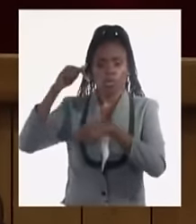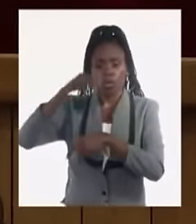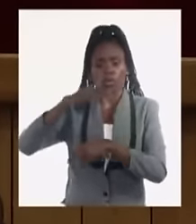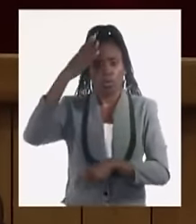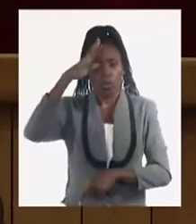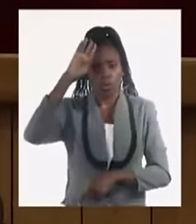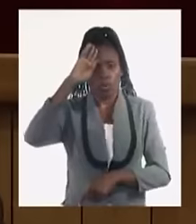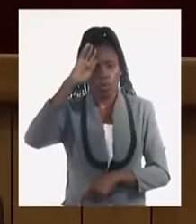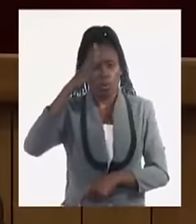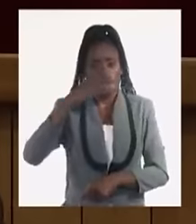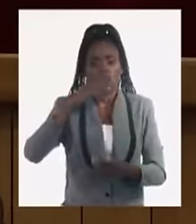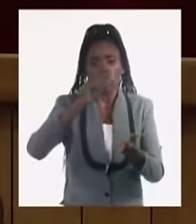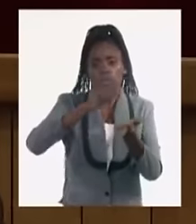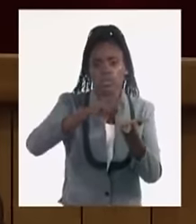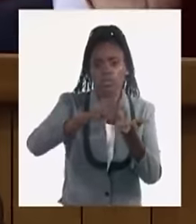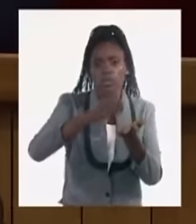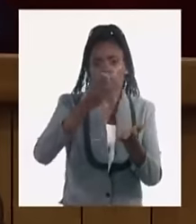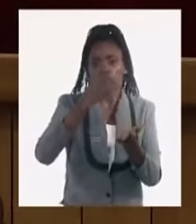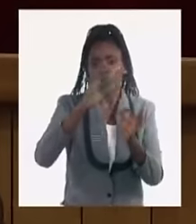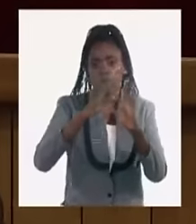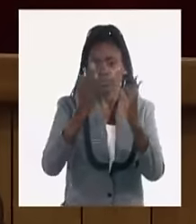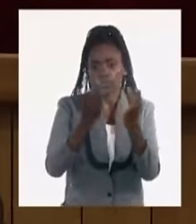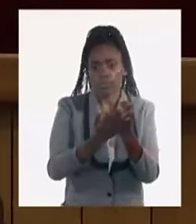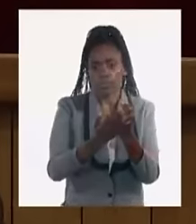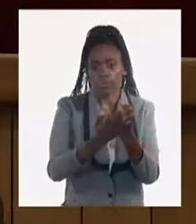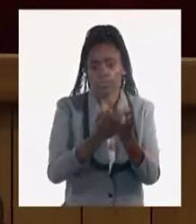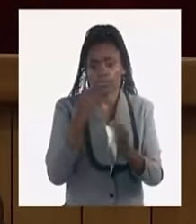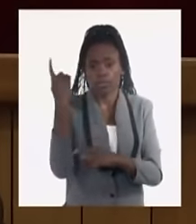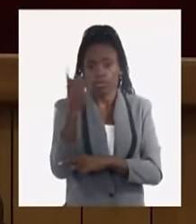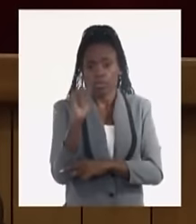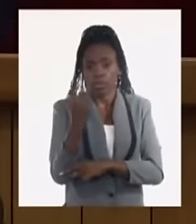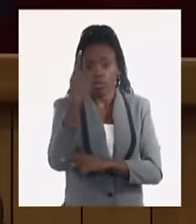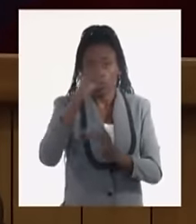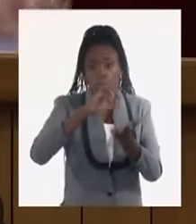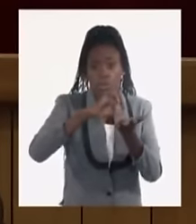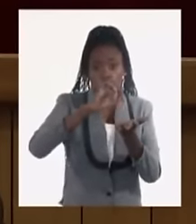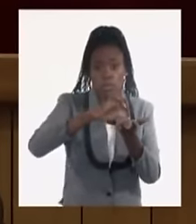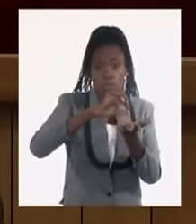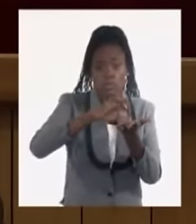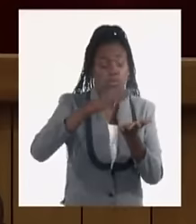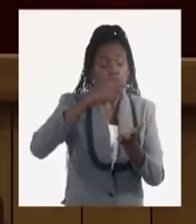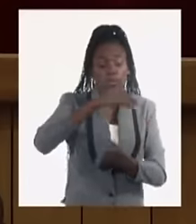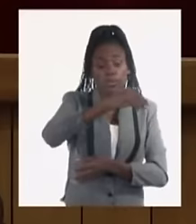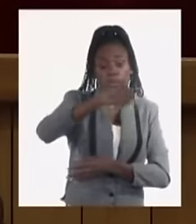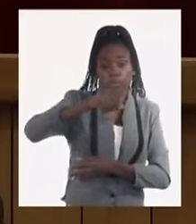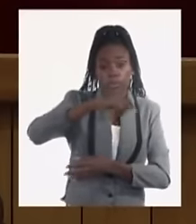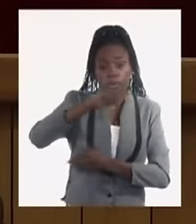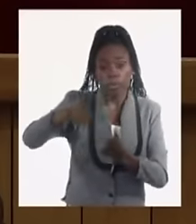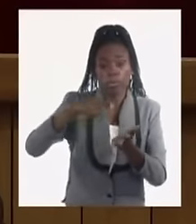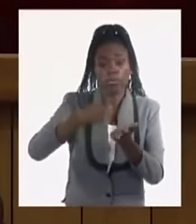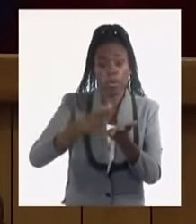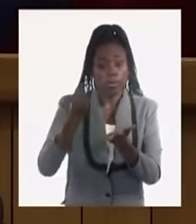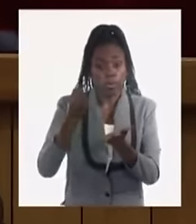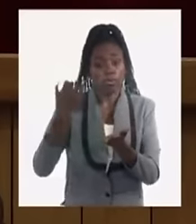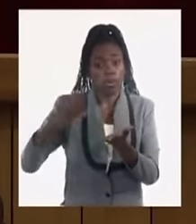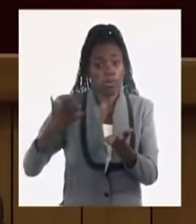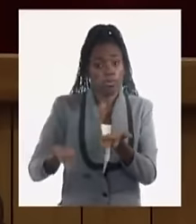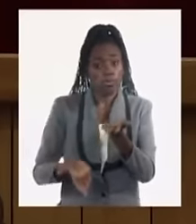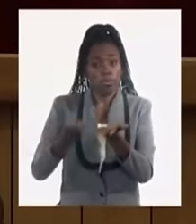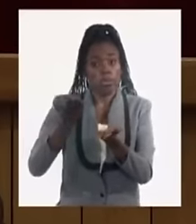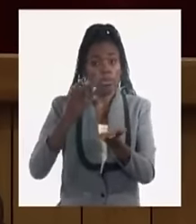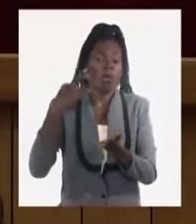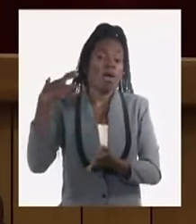garantizar el incremento de la producción nacional no solamente el azúcar que tiene un buen precio en el mercado internacional los